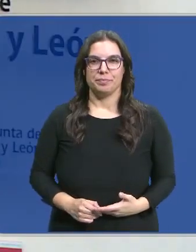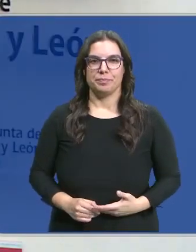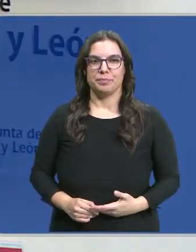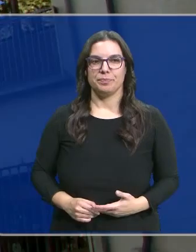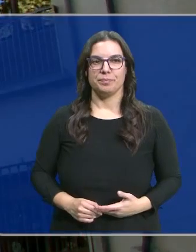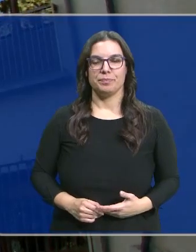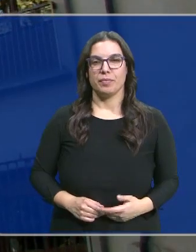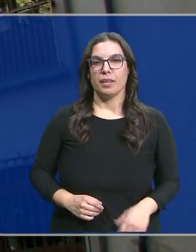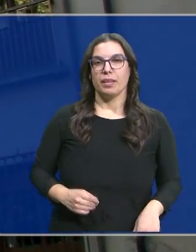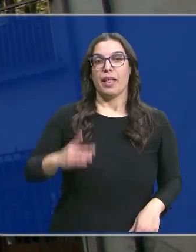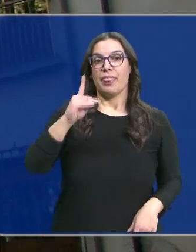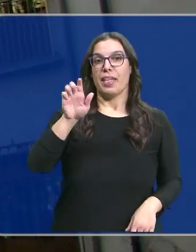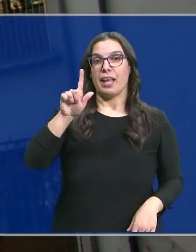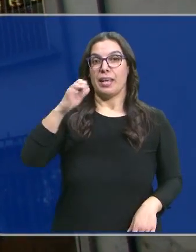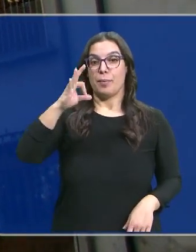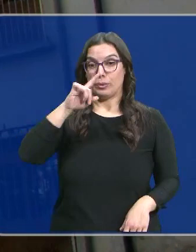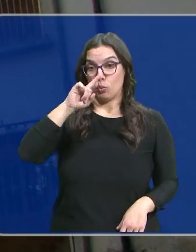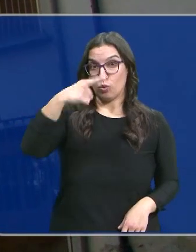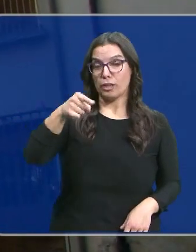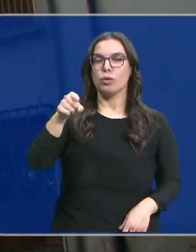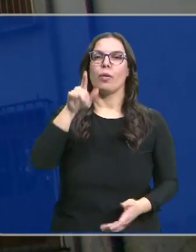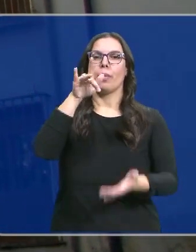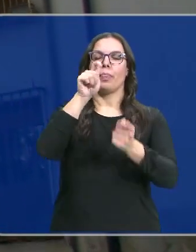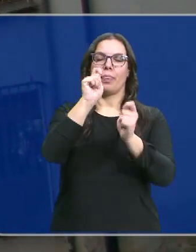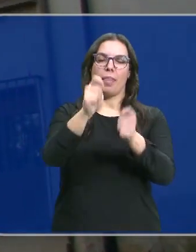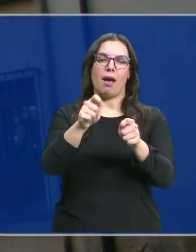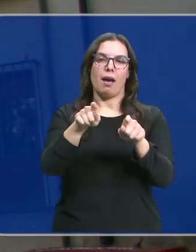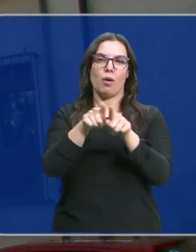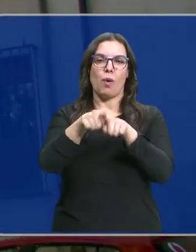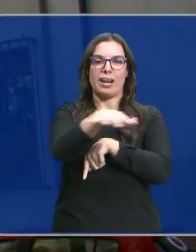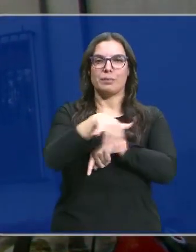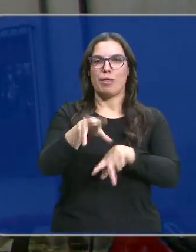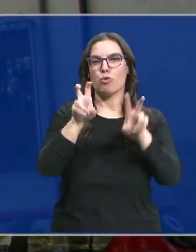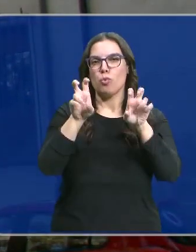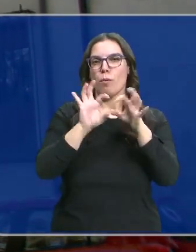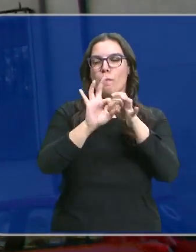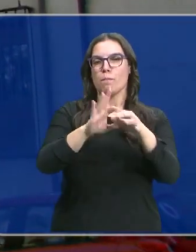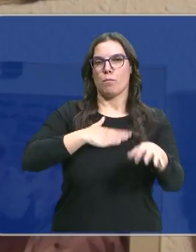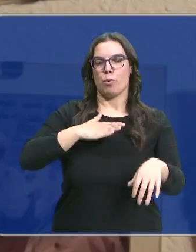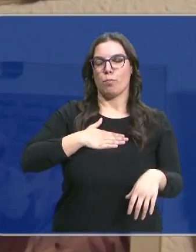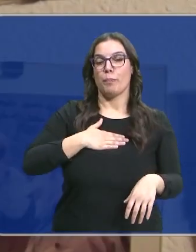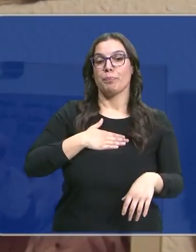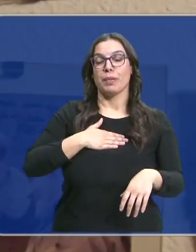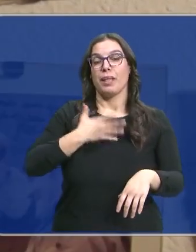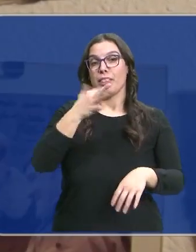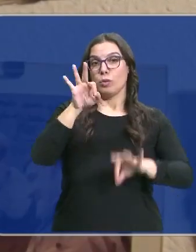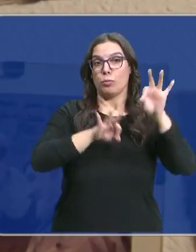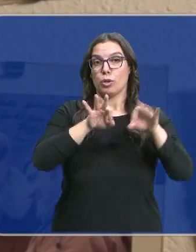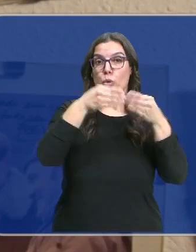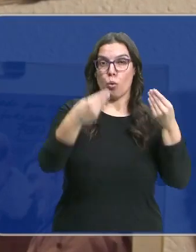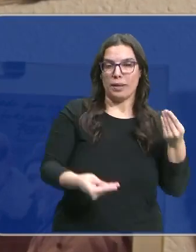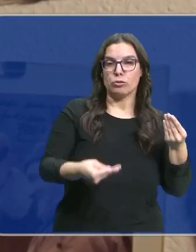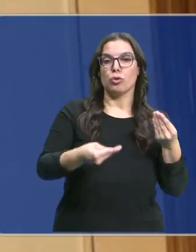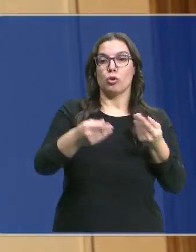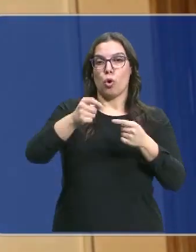En un año el legado de Miguel de Libes ocupará su nuevo espacio en el palacio licenciado Butrón. Son más de 10.000 elementos, la mitad de los documentos y manuscritos que